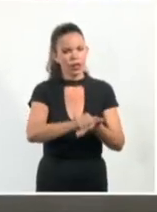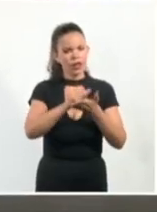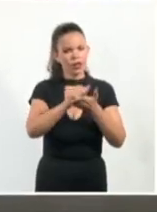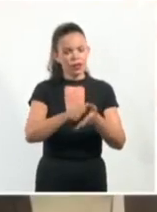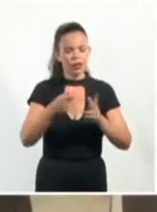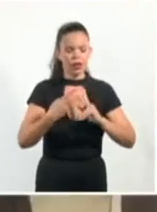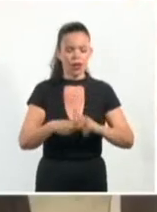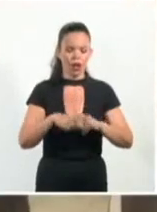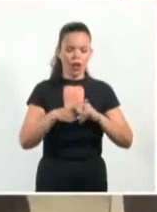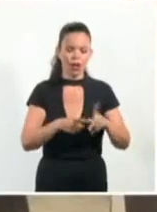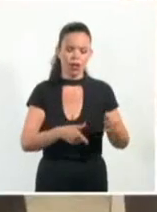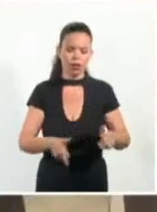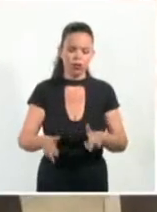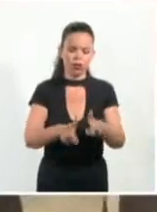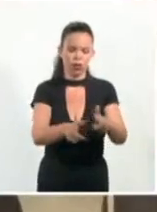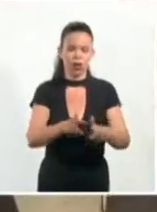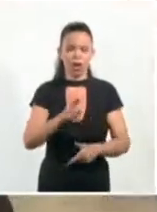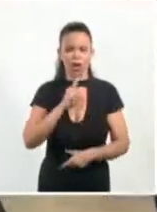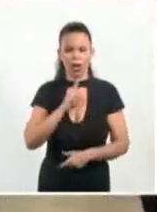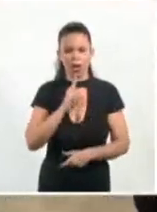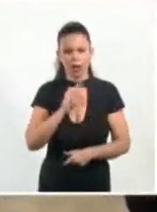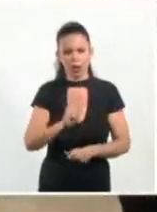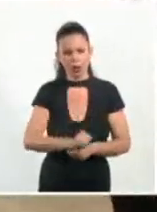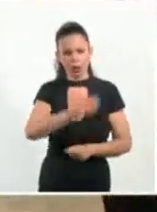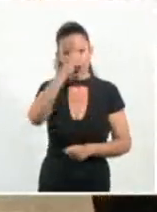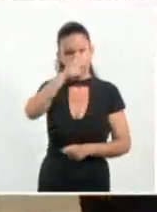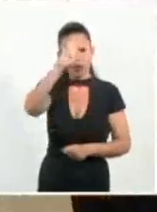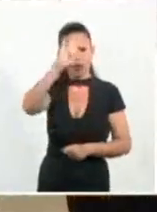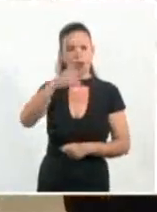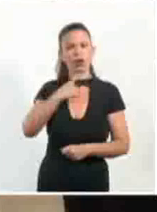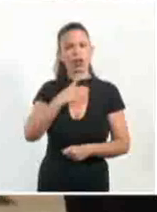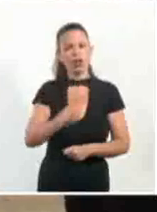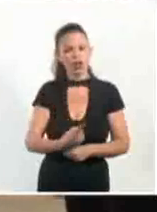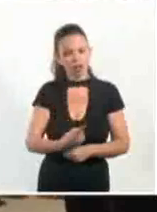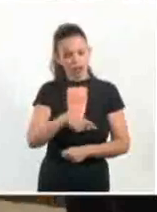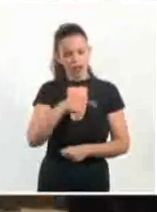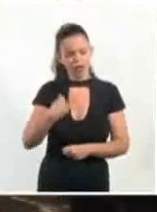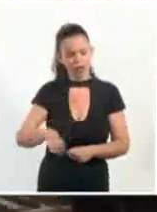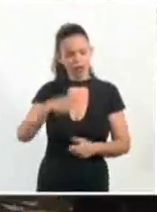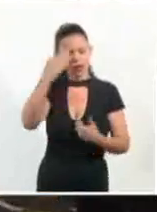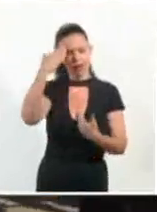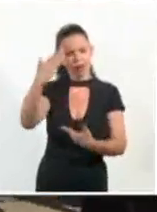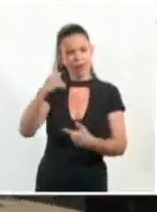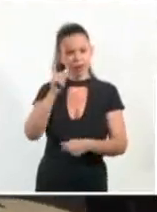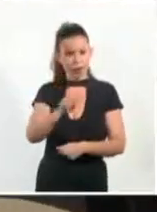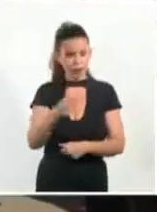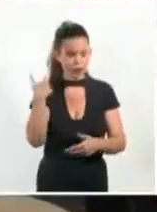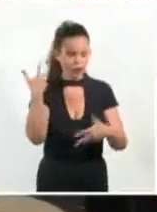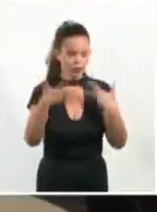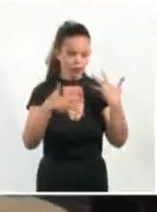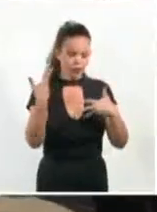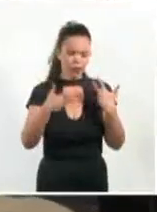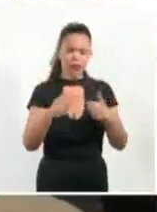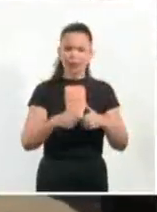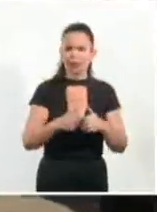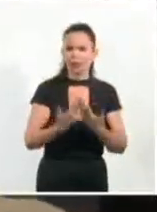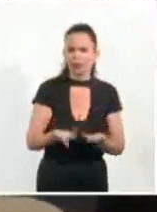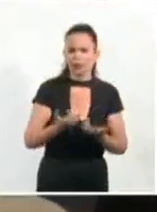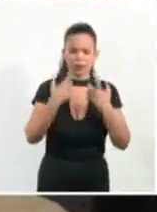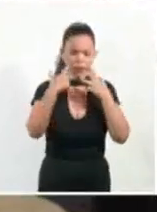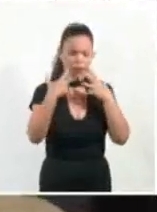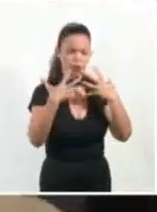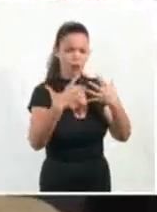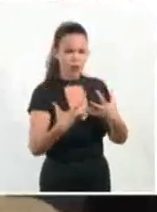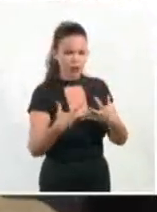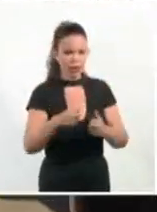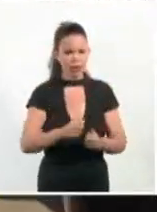cuba agradece la donación en la ceremonia fue resaltado el gesto del gobierno de la